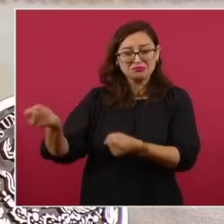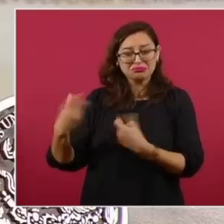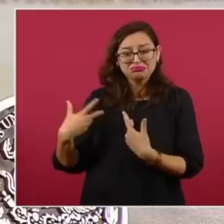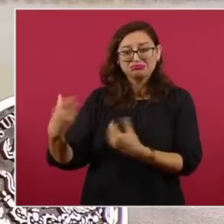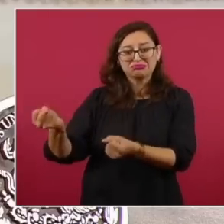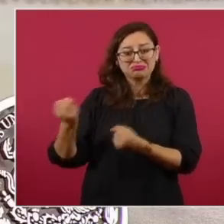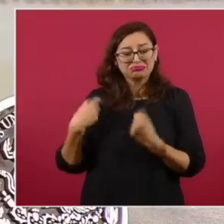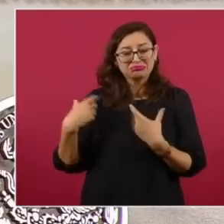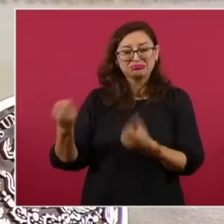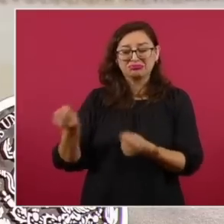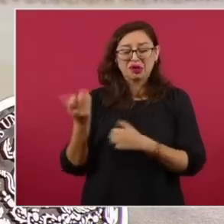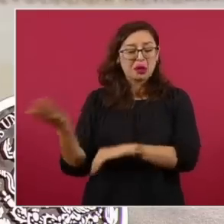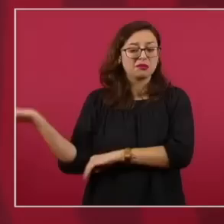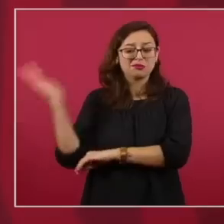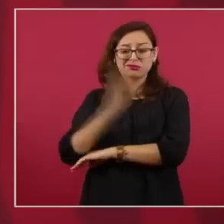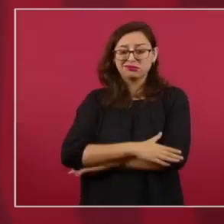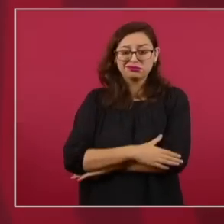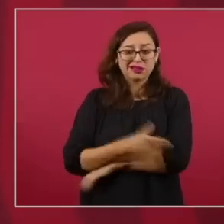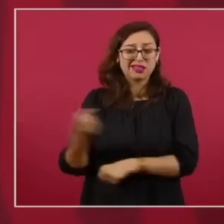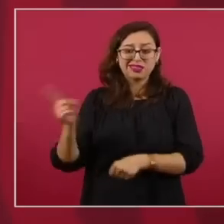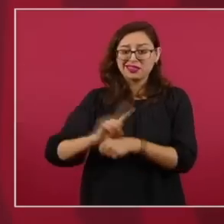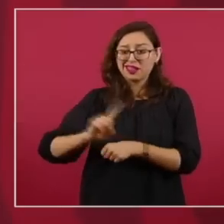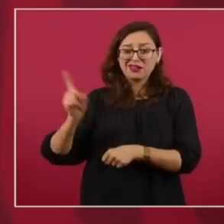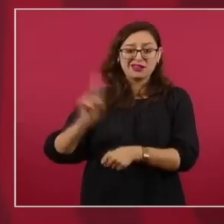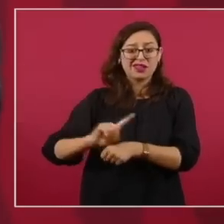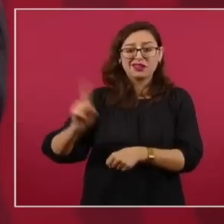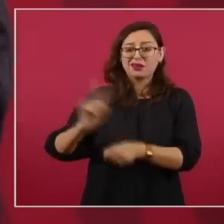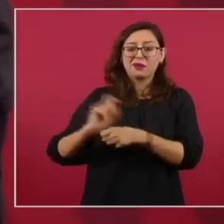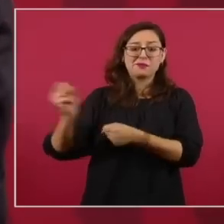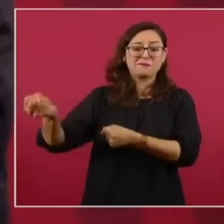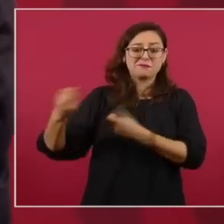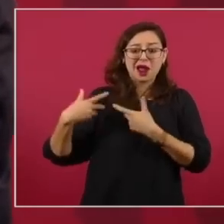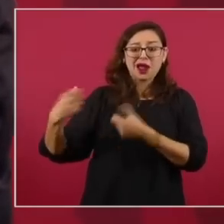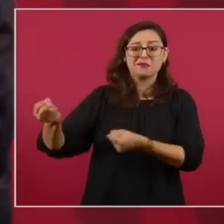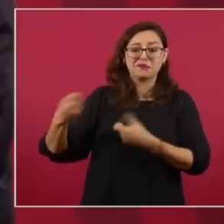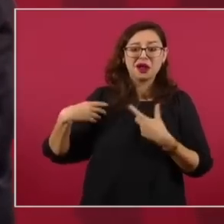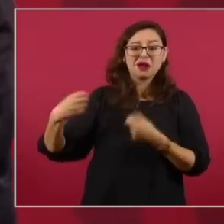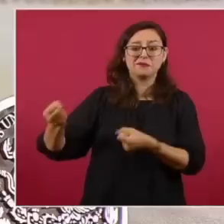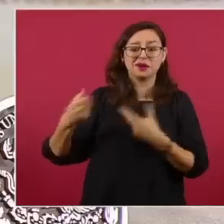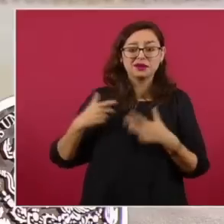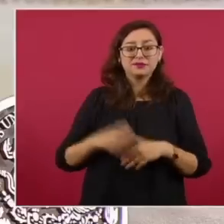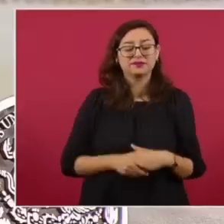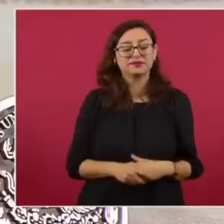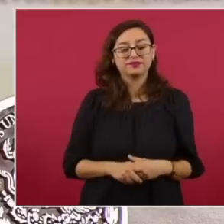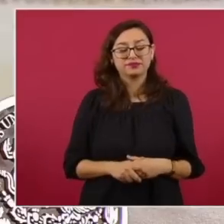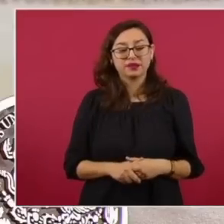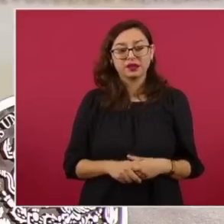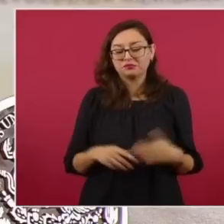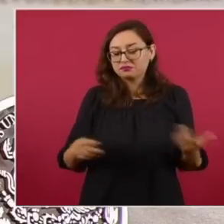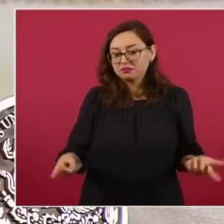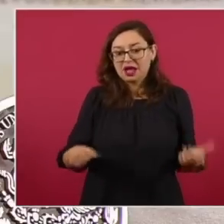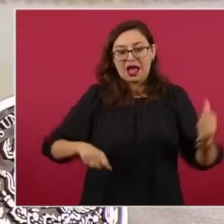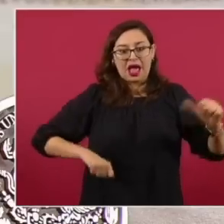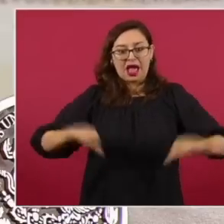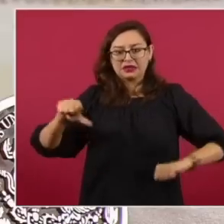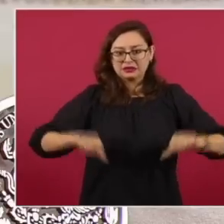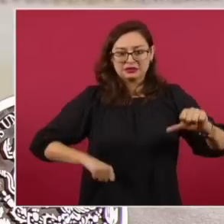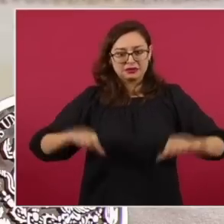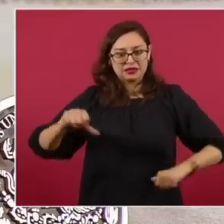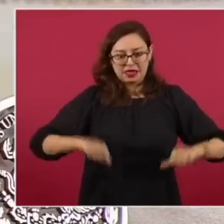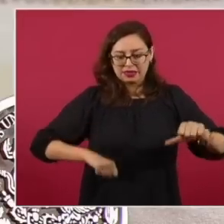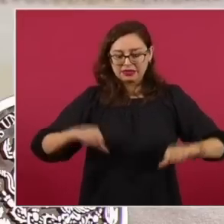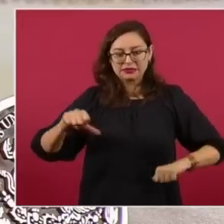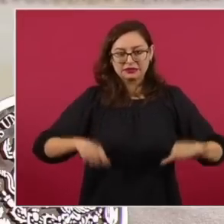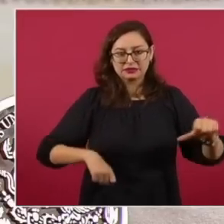horas. Porque hay un catálogo de actividades que el banco inmediatamente lo capta